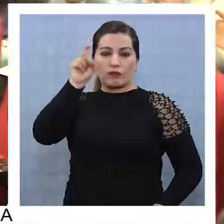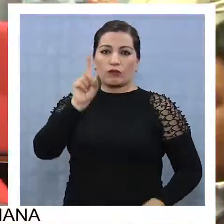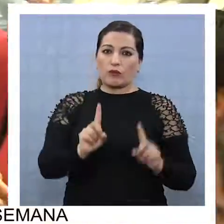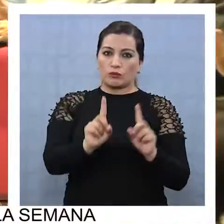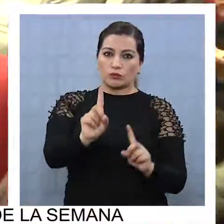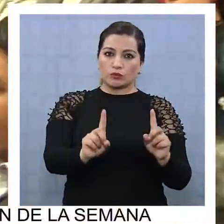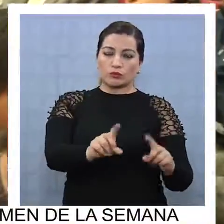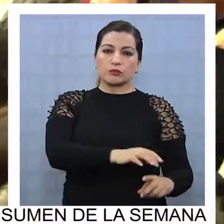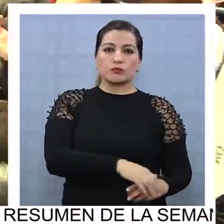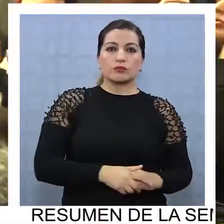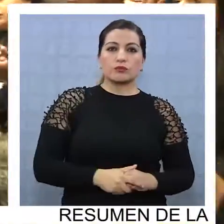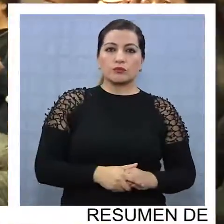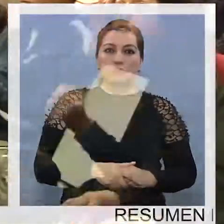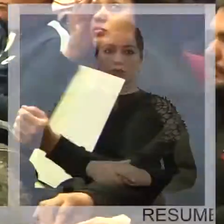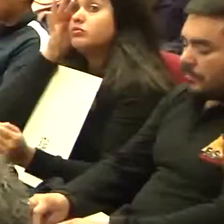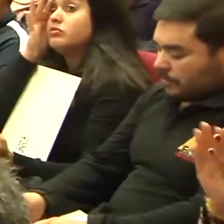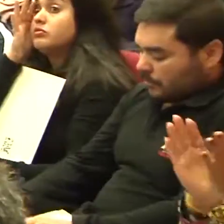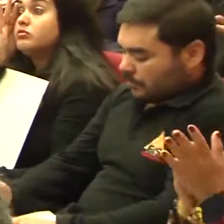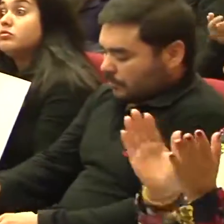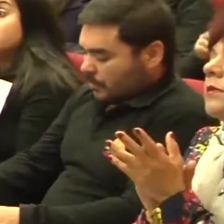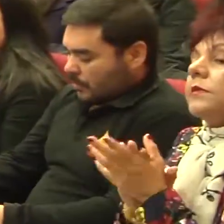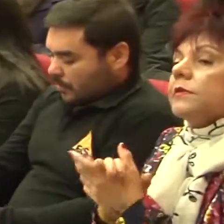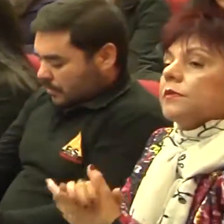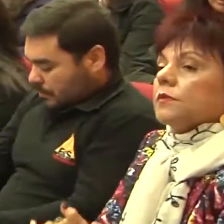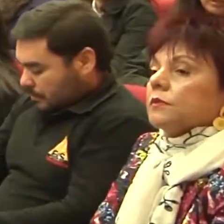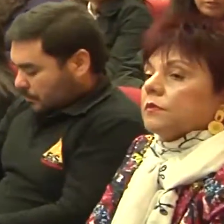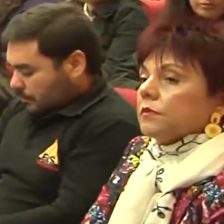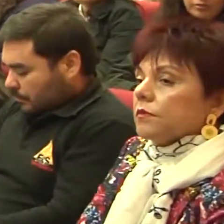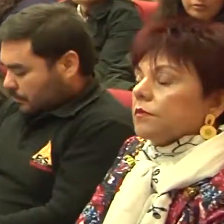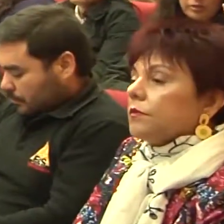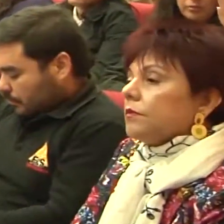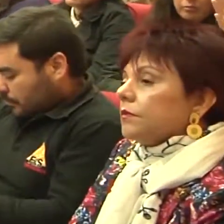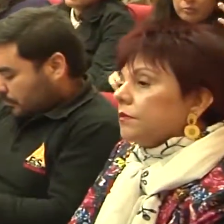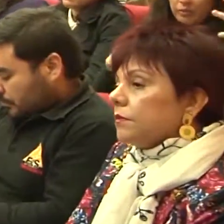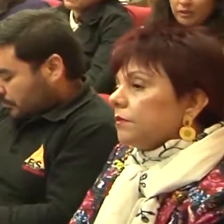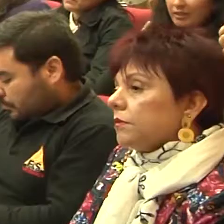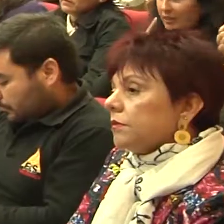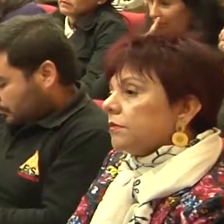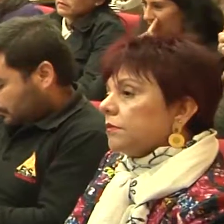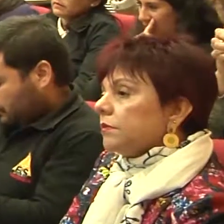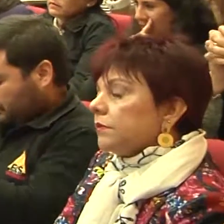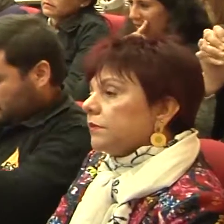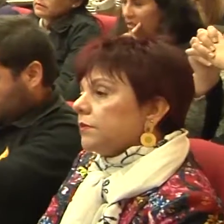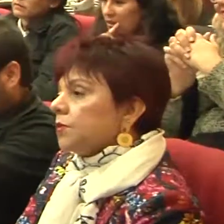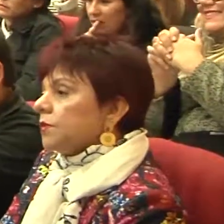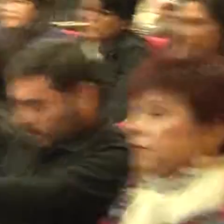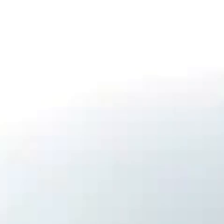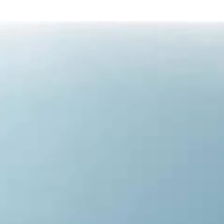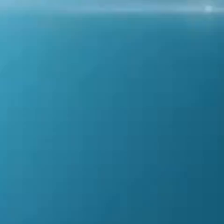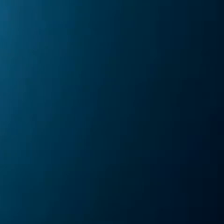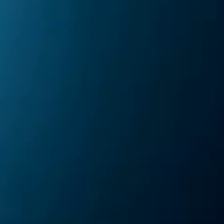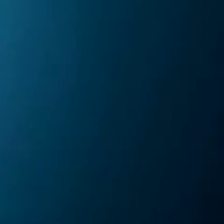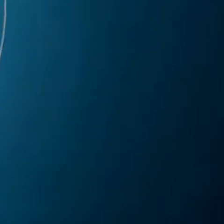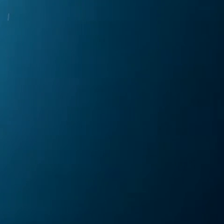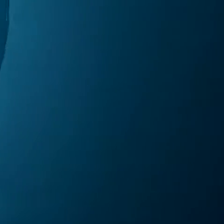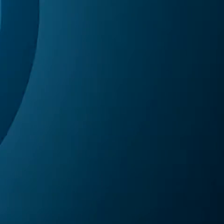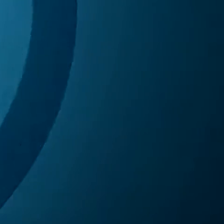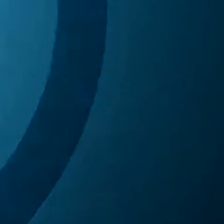preferentemente. Y queremos agradecer a don Cristian Camel, también a don Marcos Gómez y Donia.